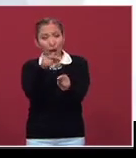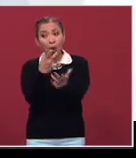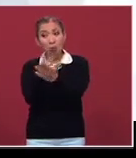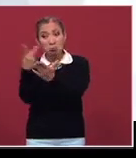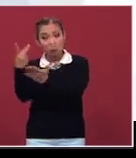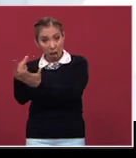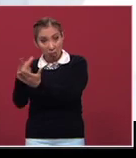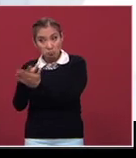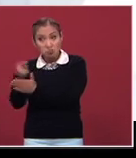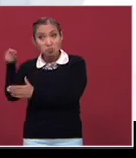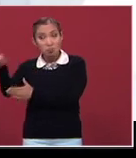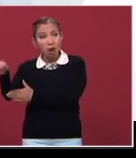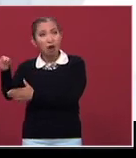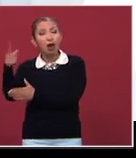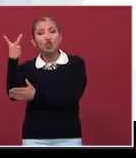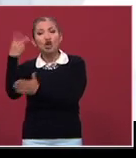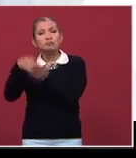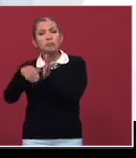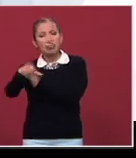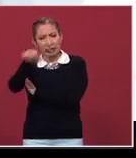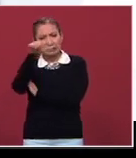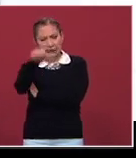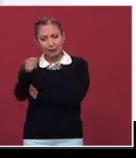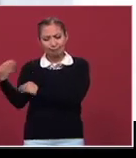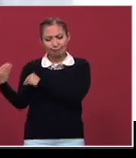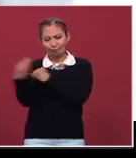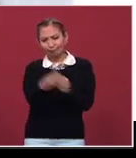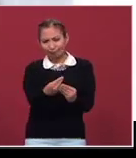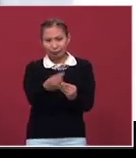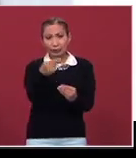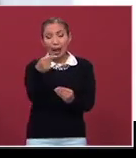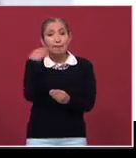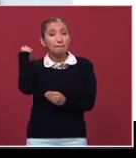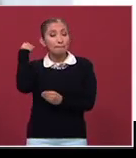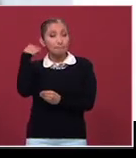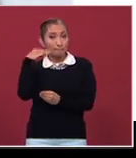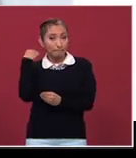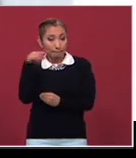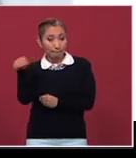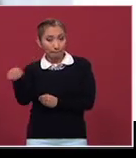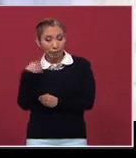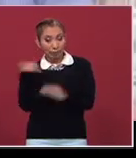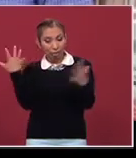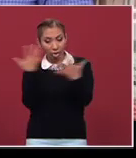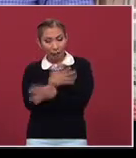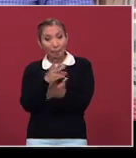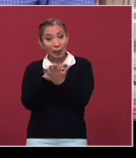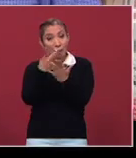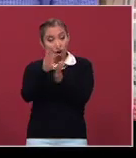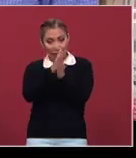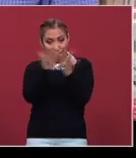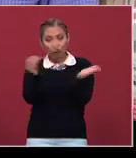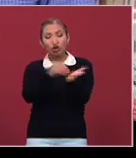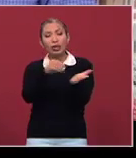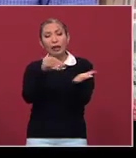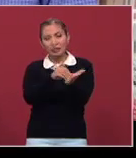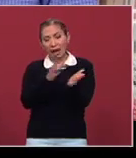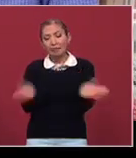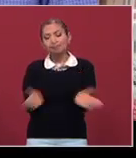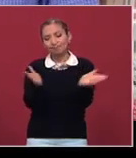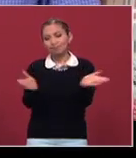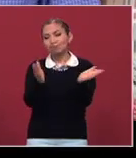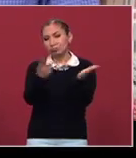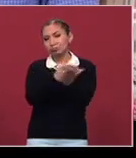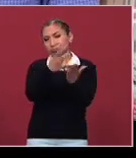en 2016 en Michoacán a estos premios de literatura que aún se estaba impulsando este